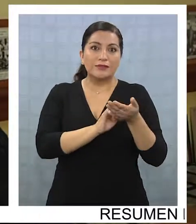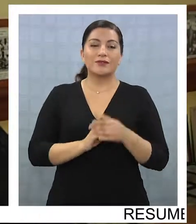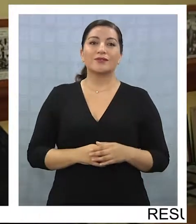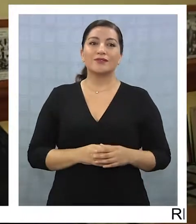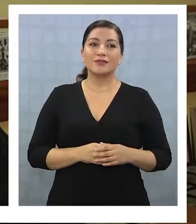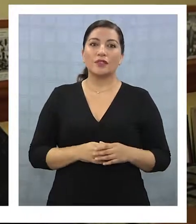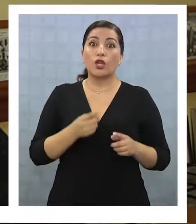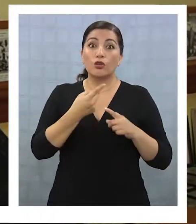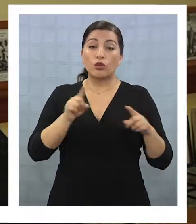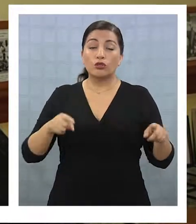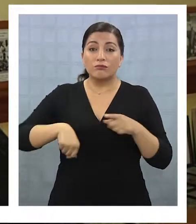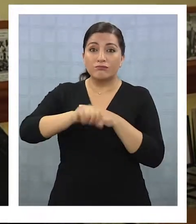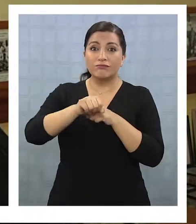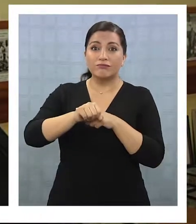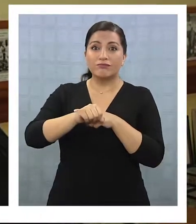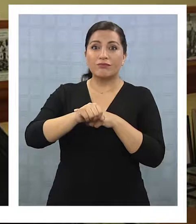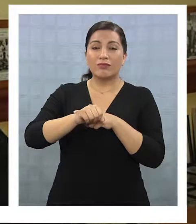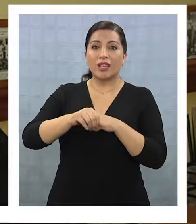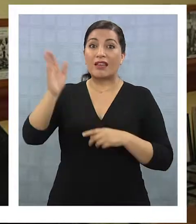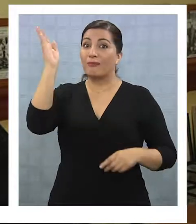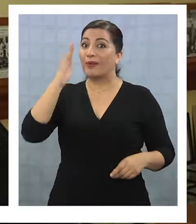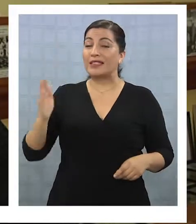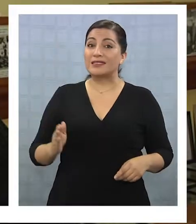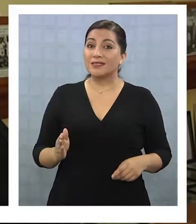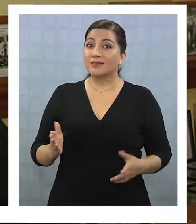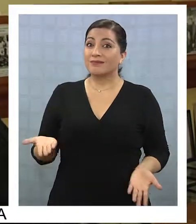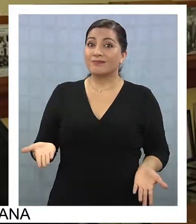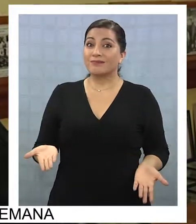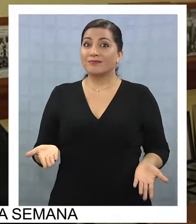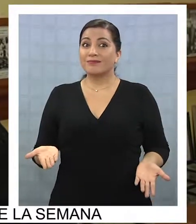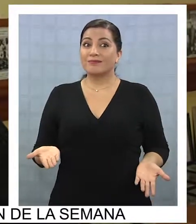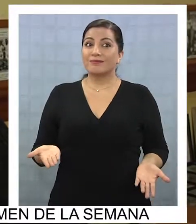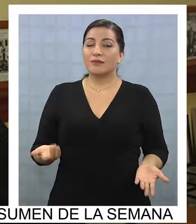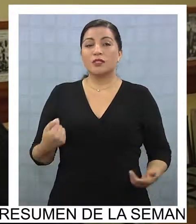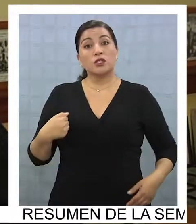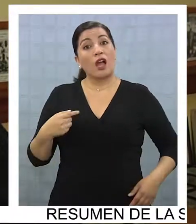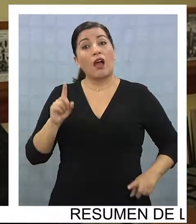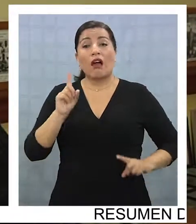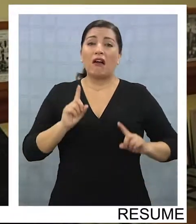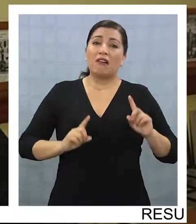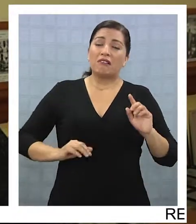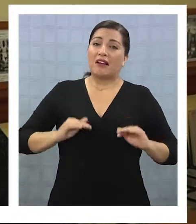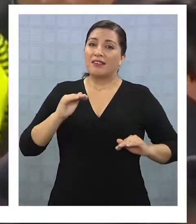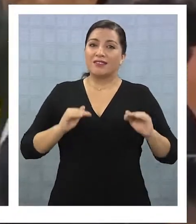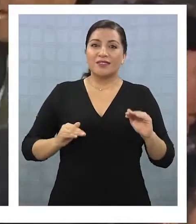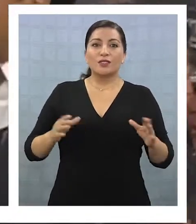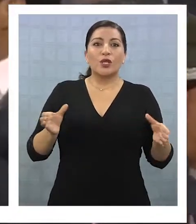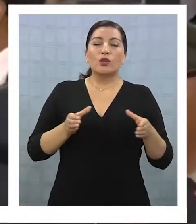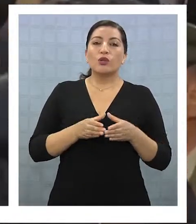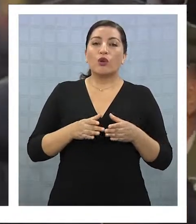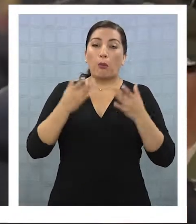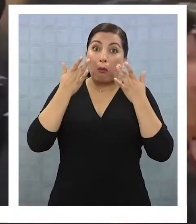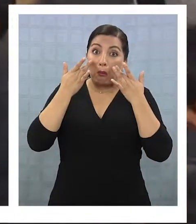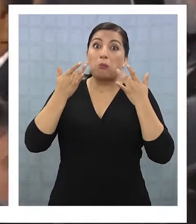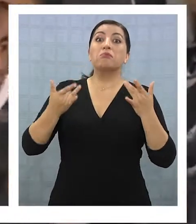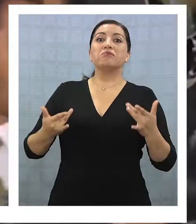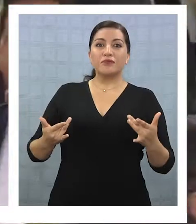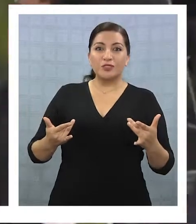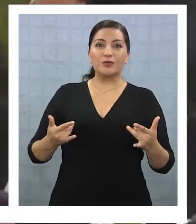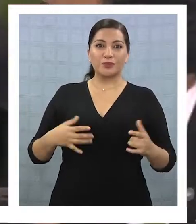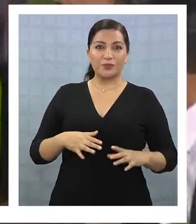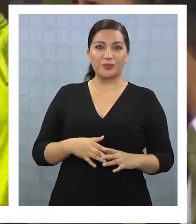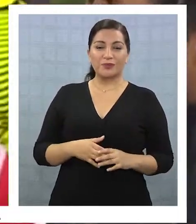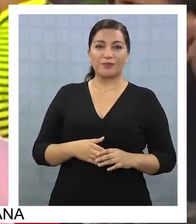porque el otro partido que toca allá en Sao Paulo, bueno, muchas veces el equipo nos ha sorprendido, que